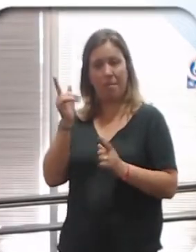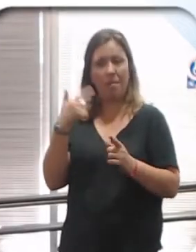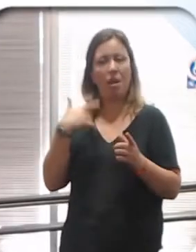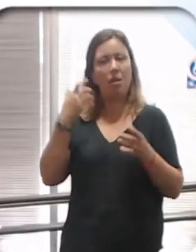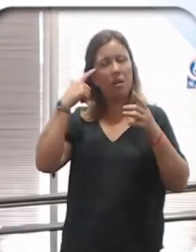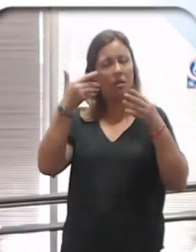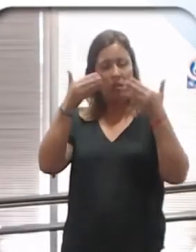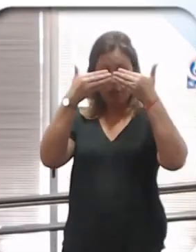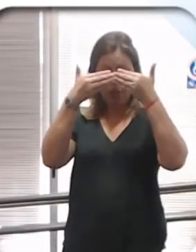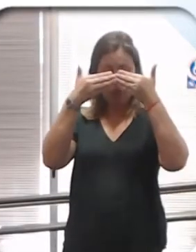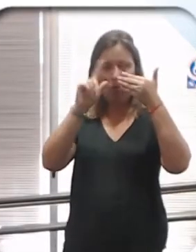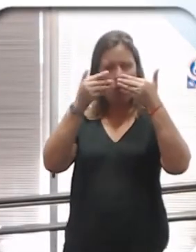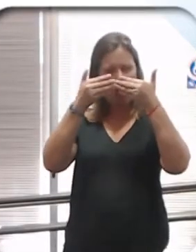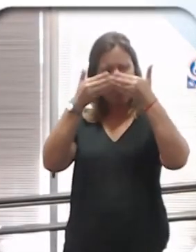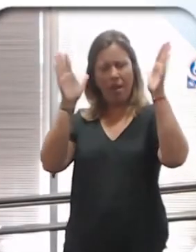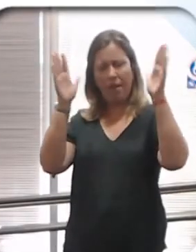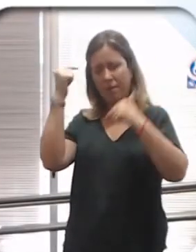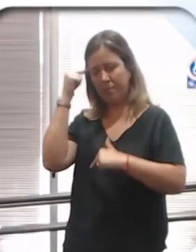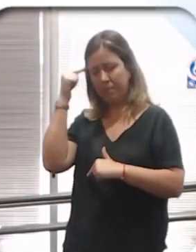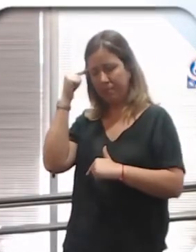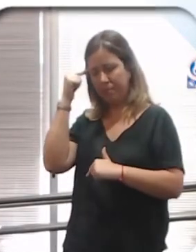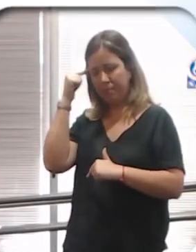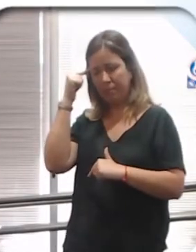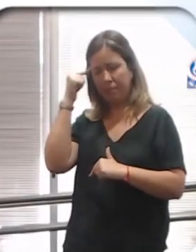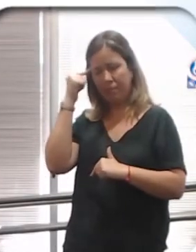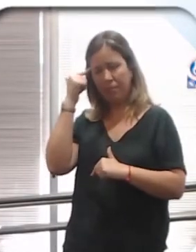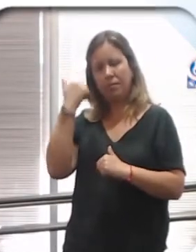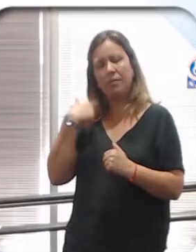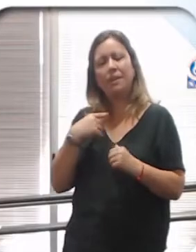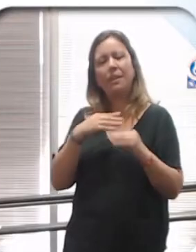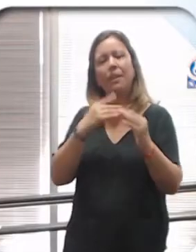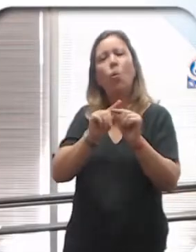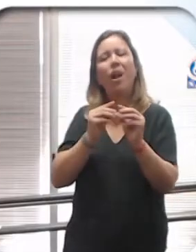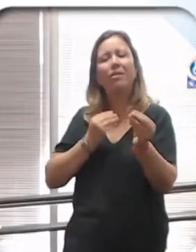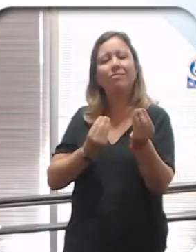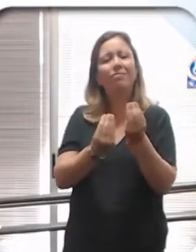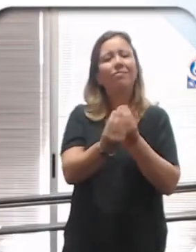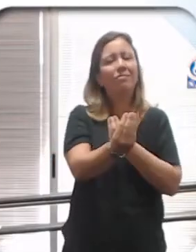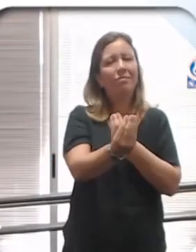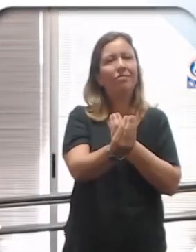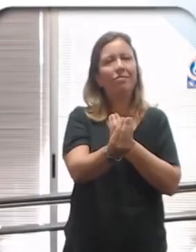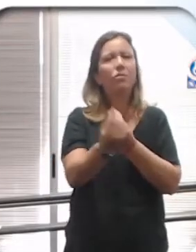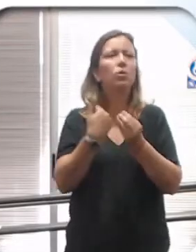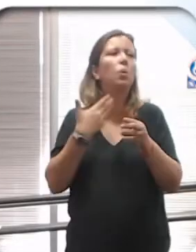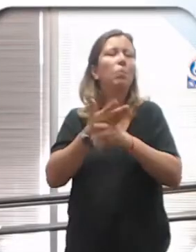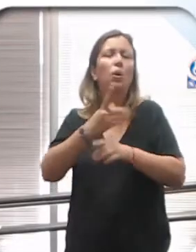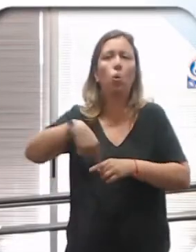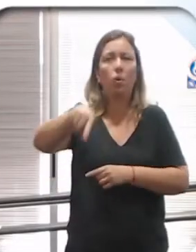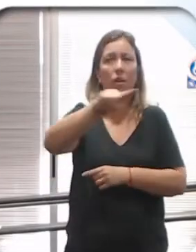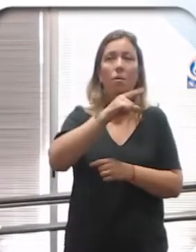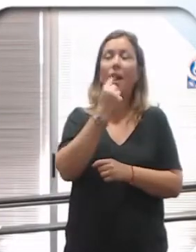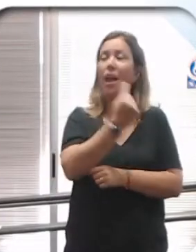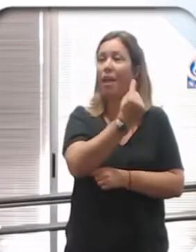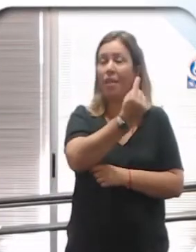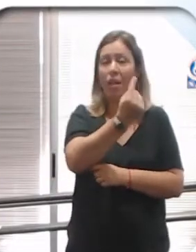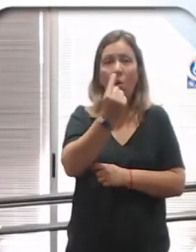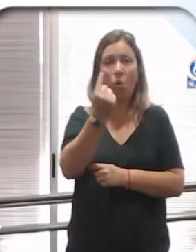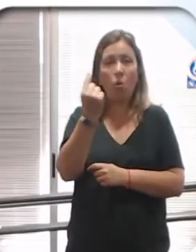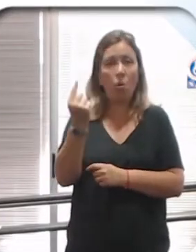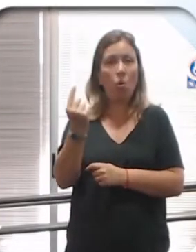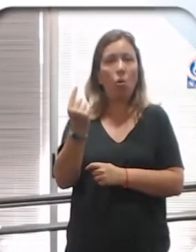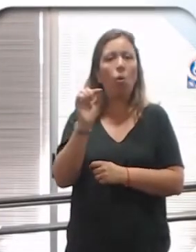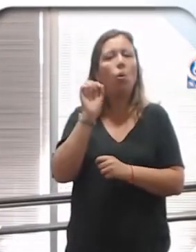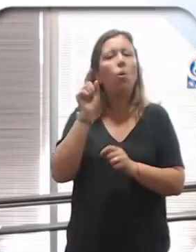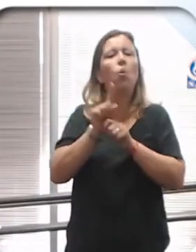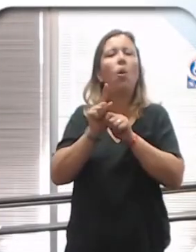hablábamos de nuestra cabecita cuadrada. Y tengamos empatía para con el otro. Eso es lo único que les pido. Con que cada uno de ustedes se